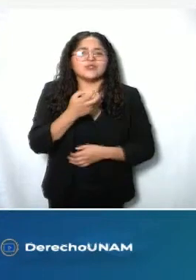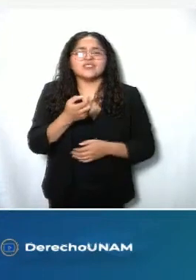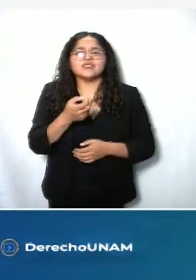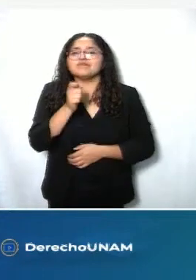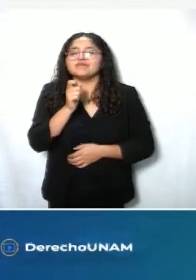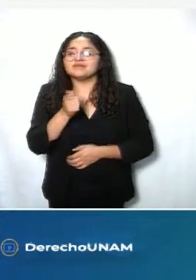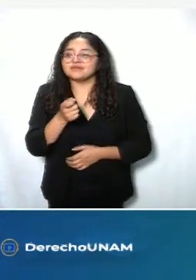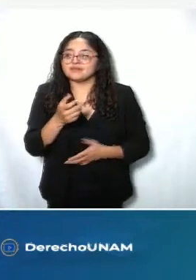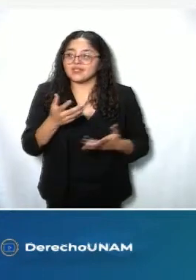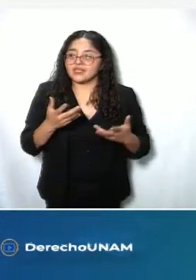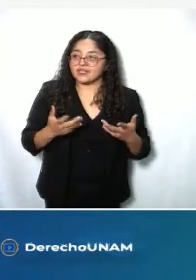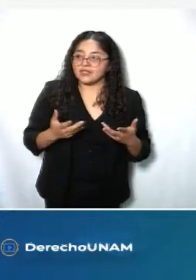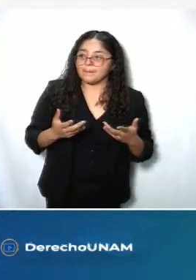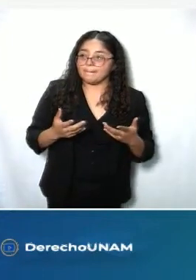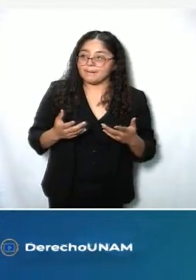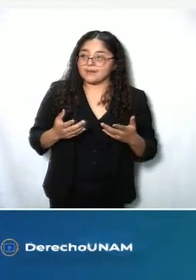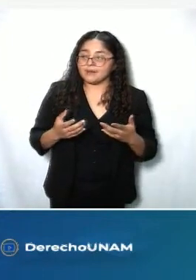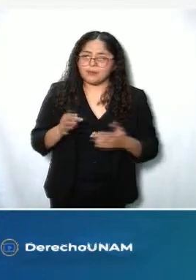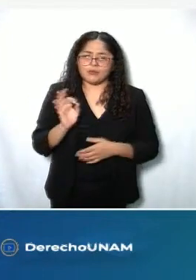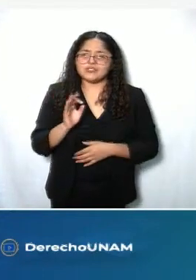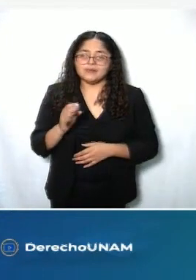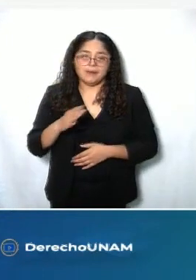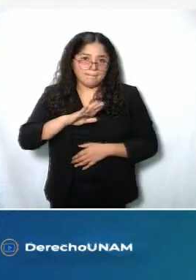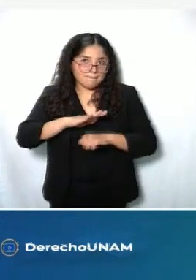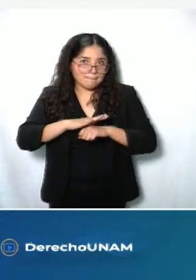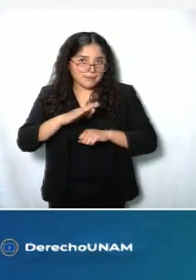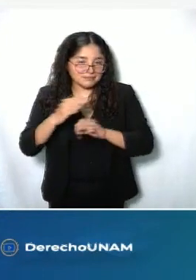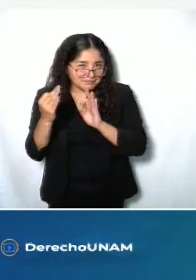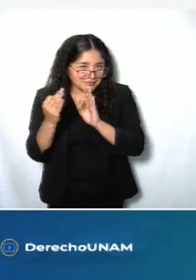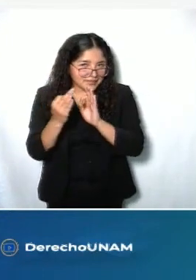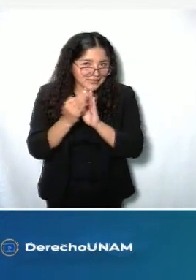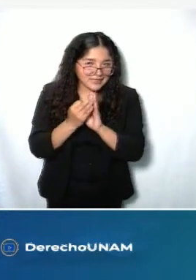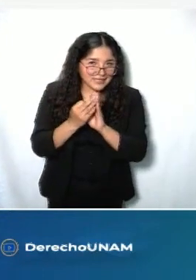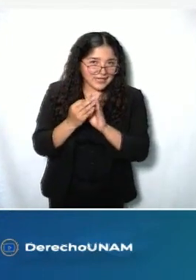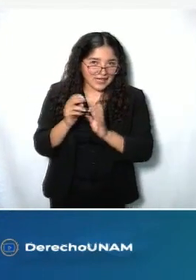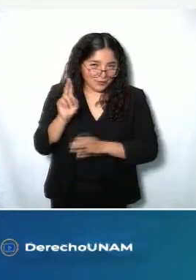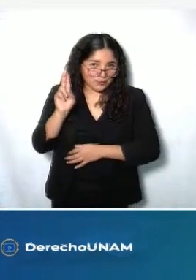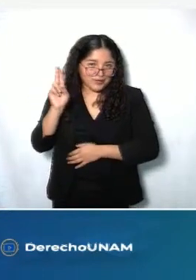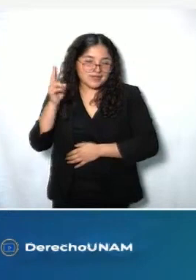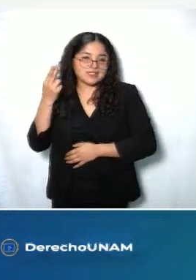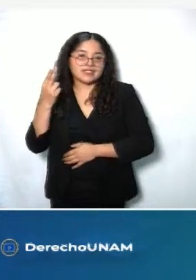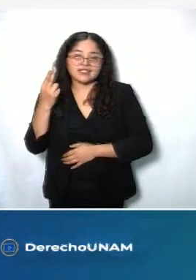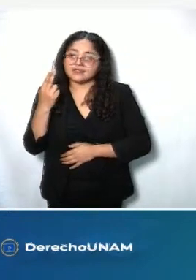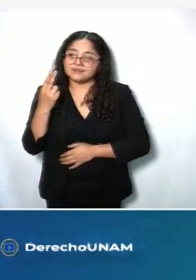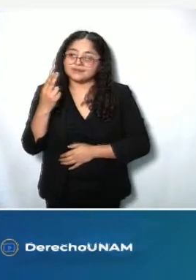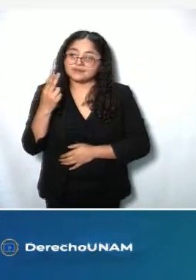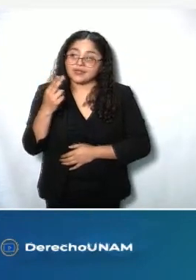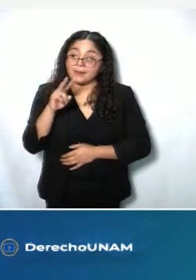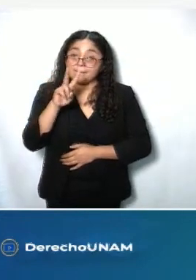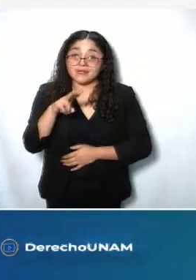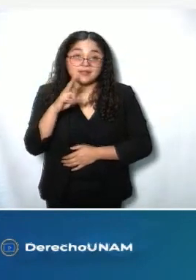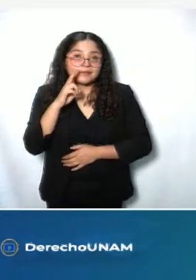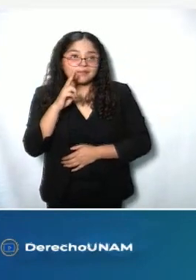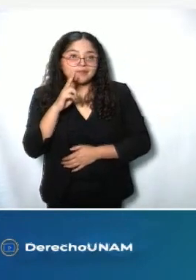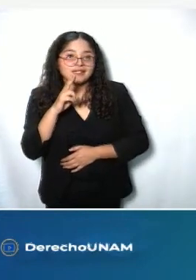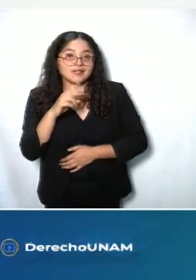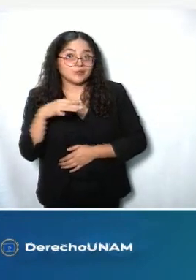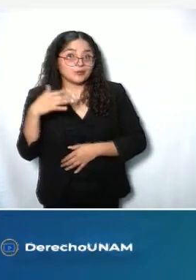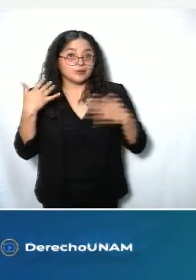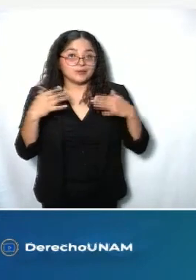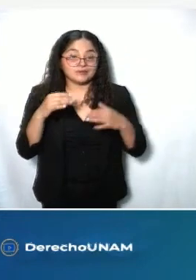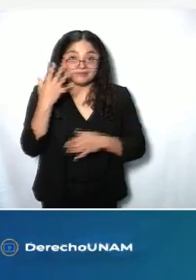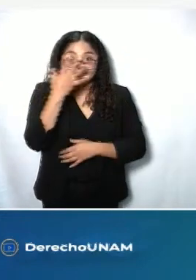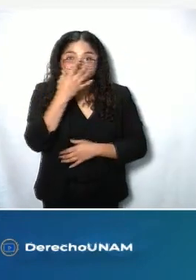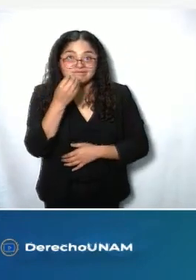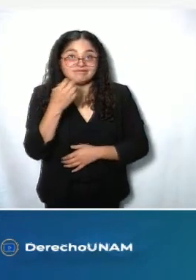más cerca que venía Ciudad Universitaria, que está quedando en magníficas condiciones, que